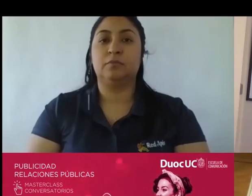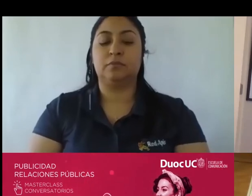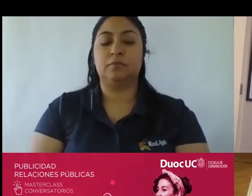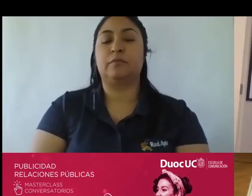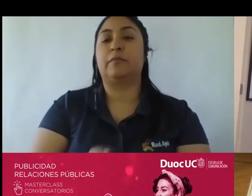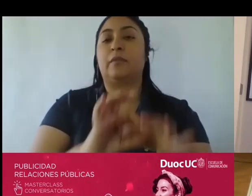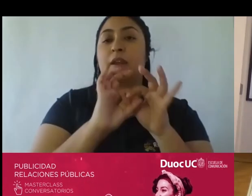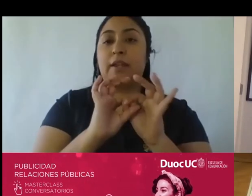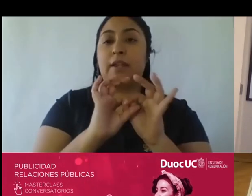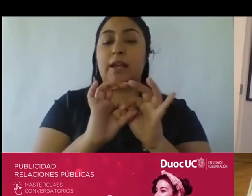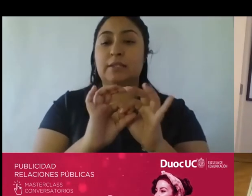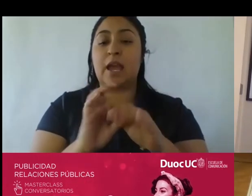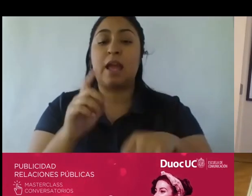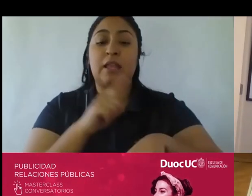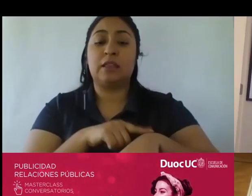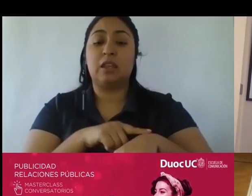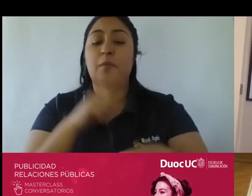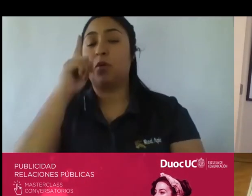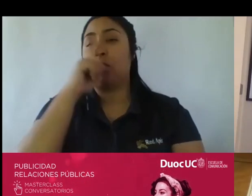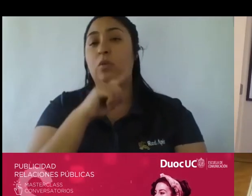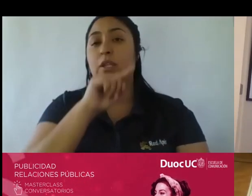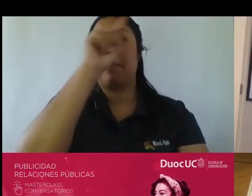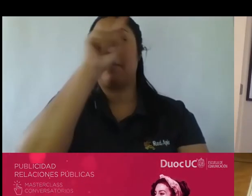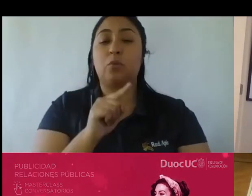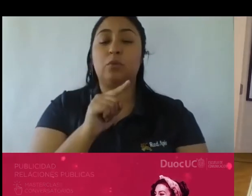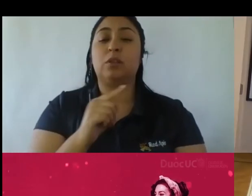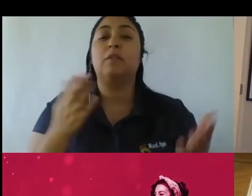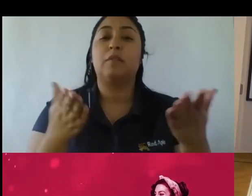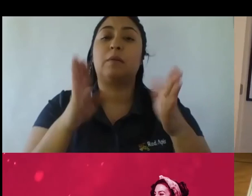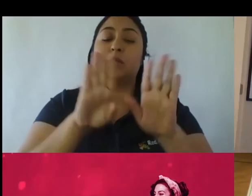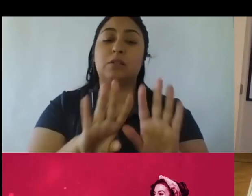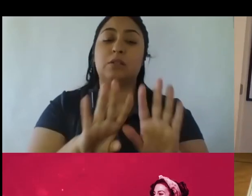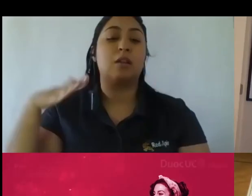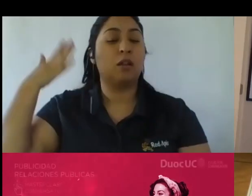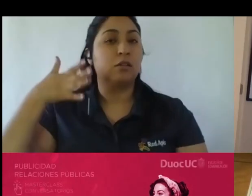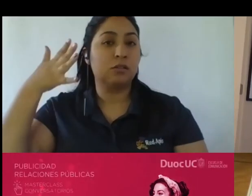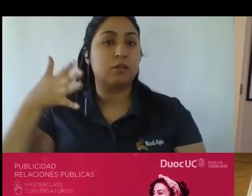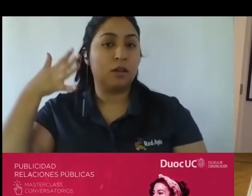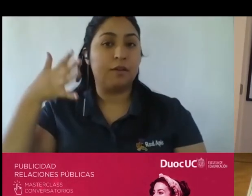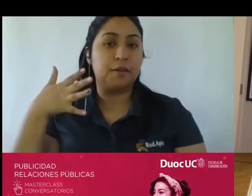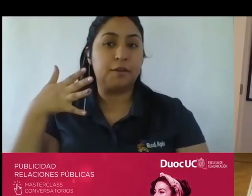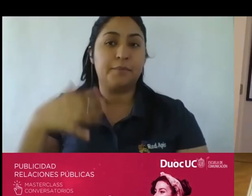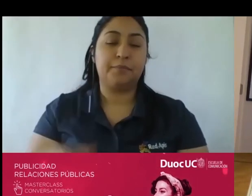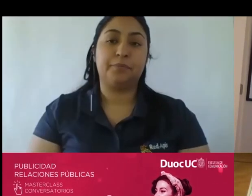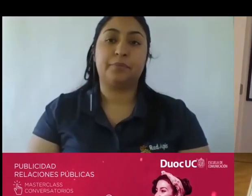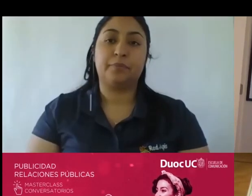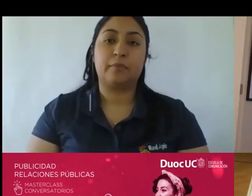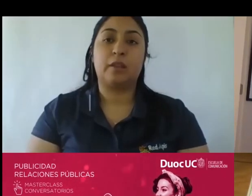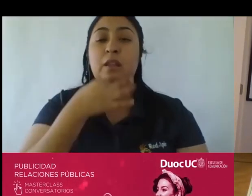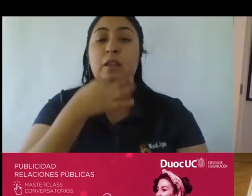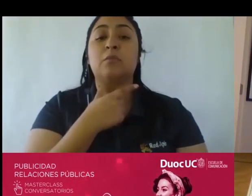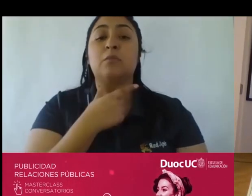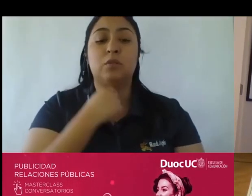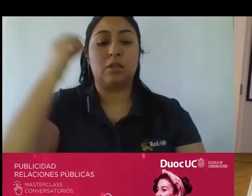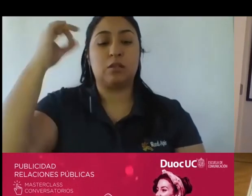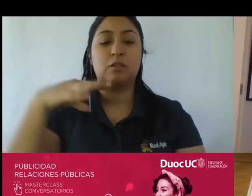honor al tiempo yo creo vamos a hacer la última pregunta vamos a ir cerrando ya esta charla dicen acá me gustaría saber tu opinión sobre el CONAR